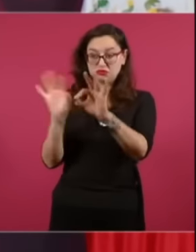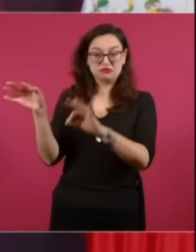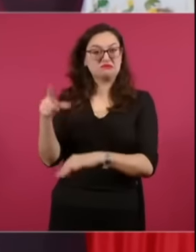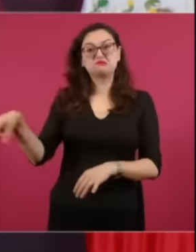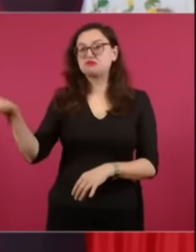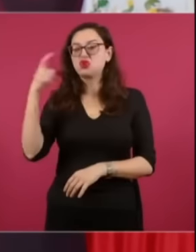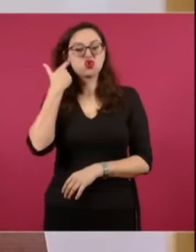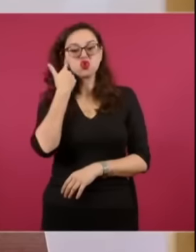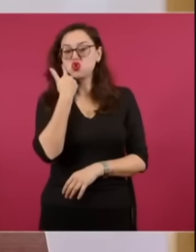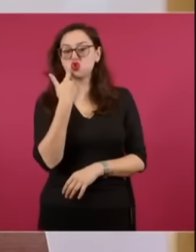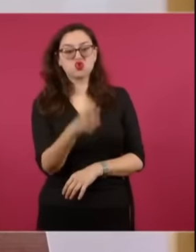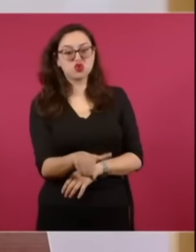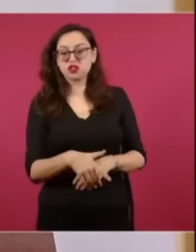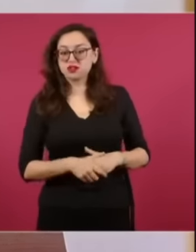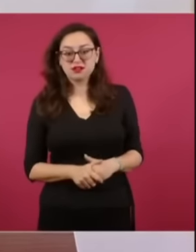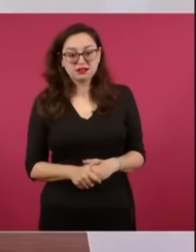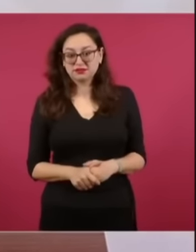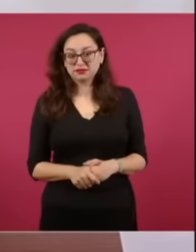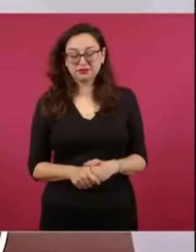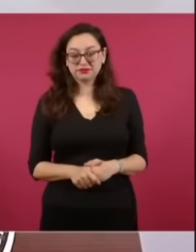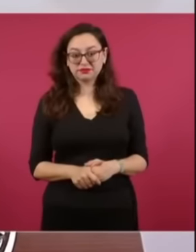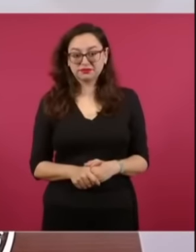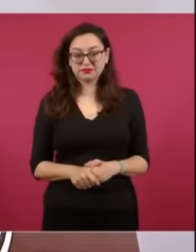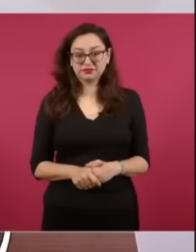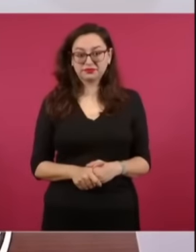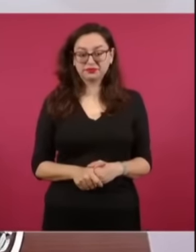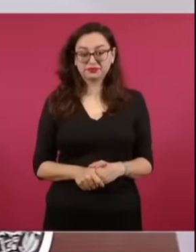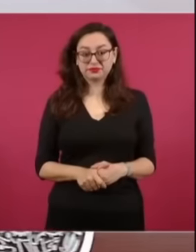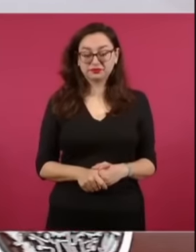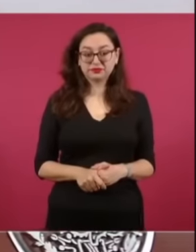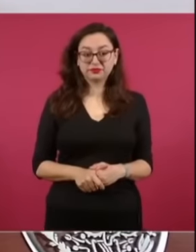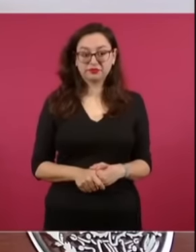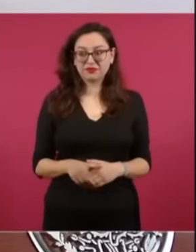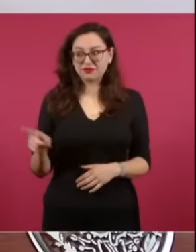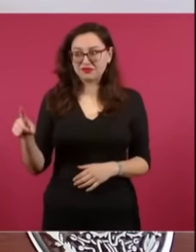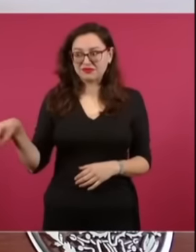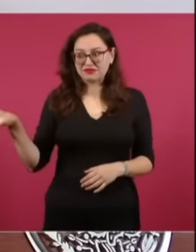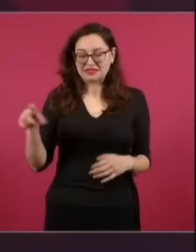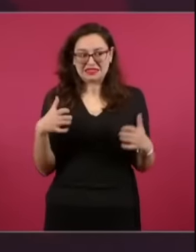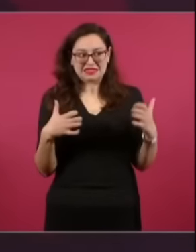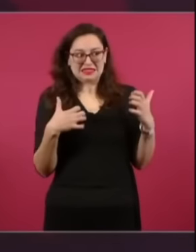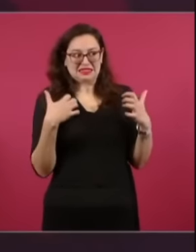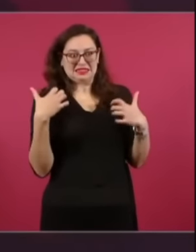Y en su desesperación, nada más,